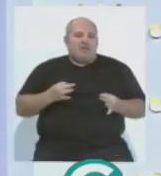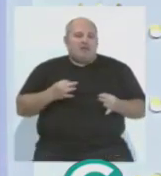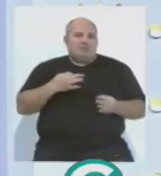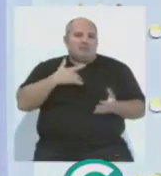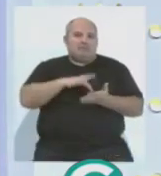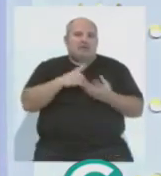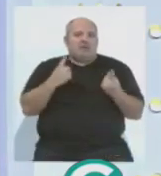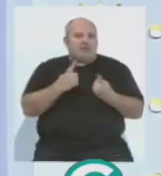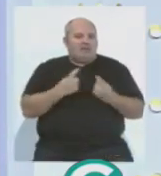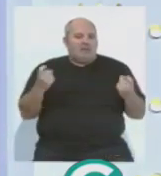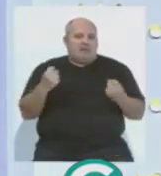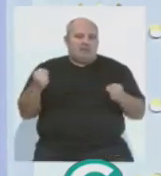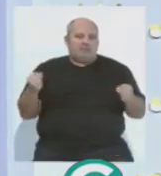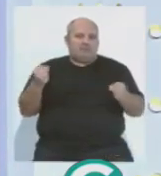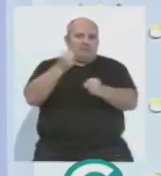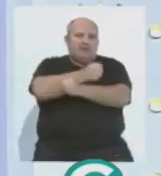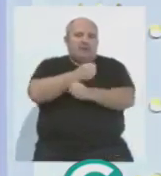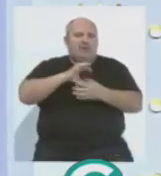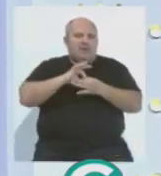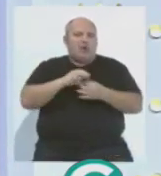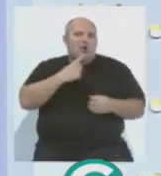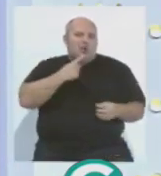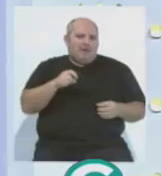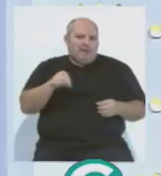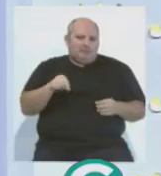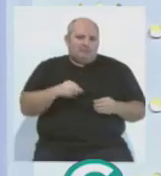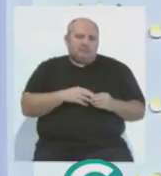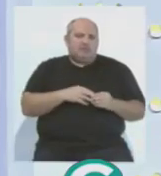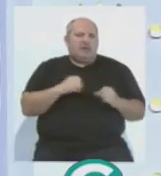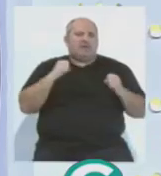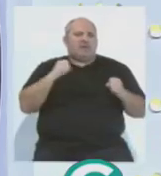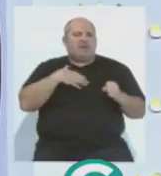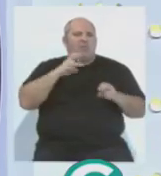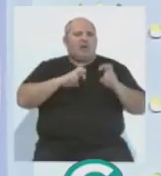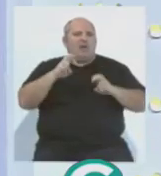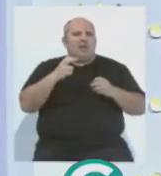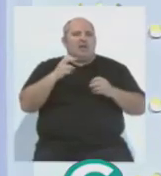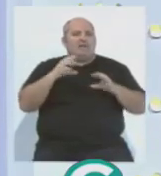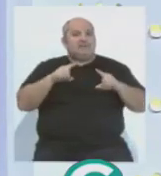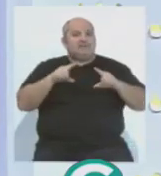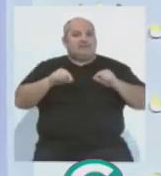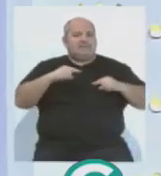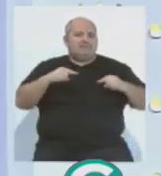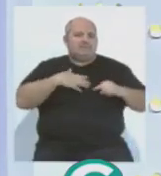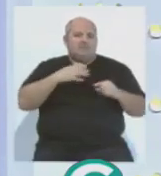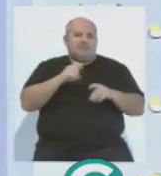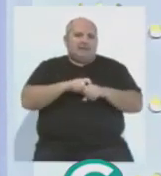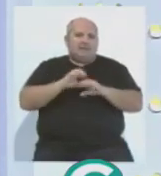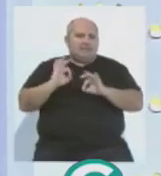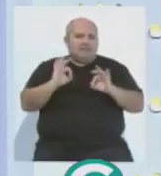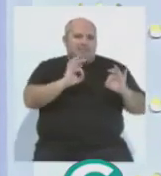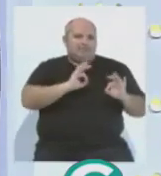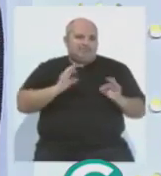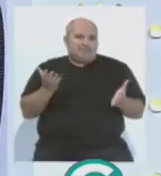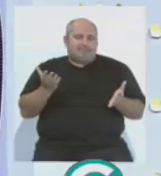sigue, por supuesto, necesitan su repuesto y es eso, es complicado porque Cervera quiere jugadores con ciertas características siempre, entonces, pues, es